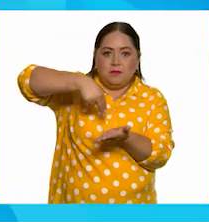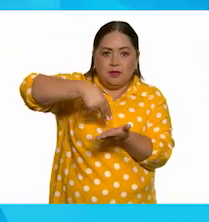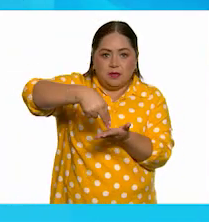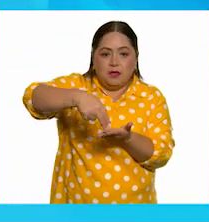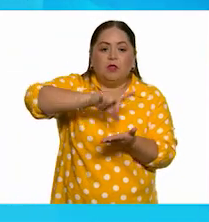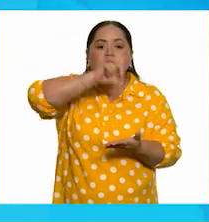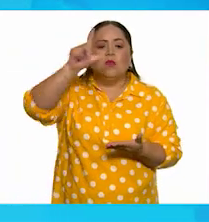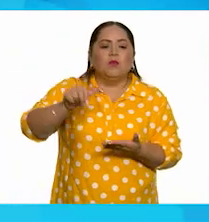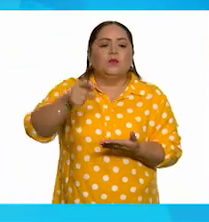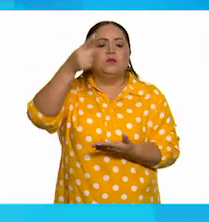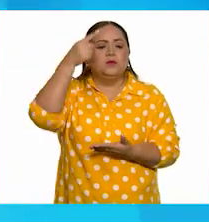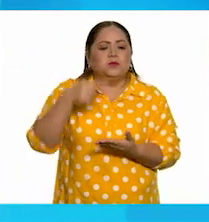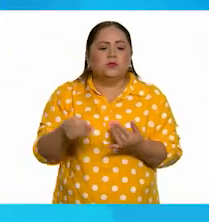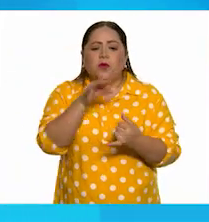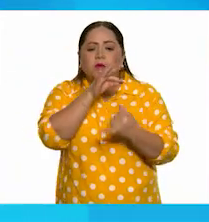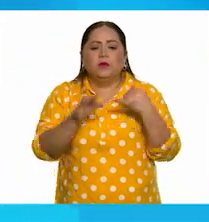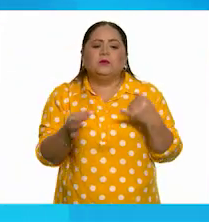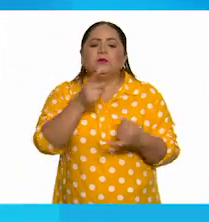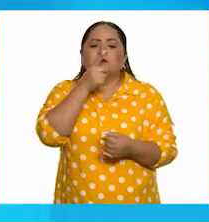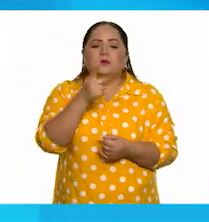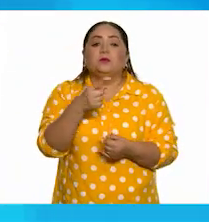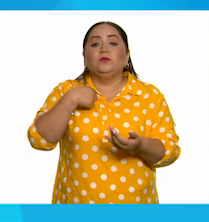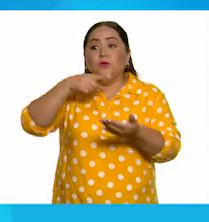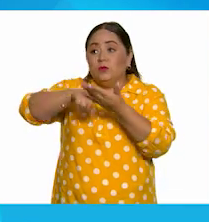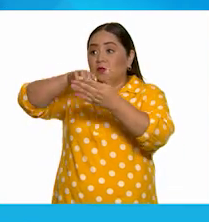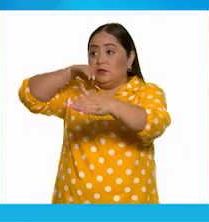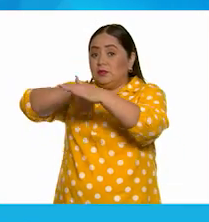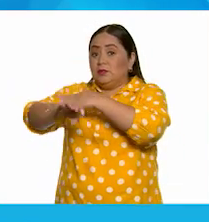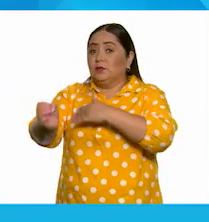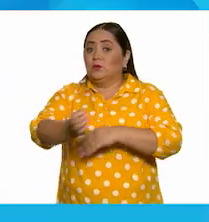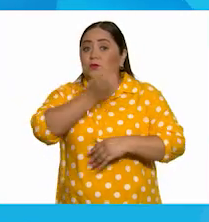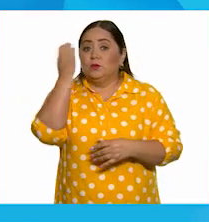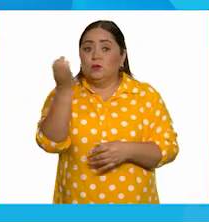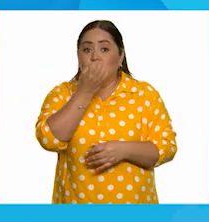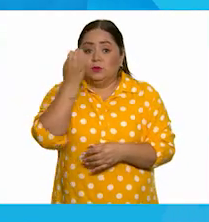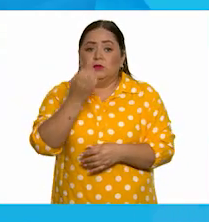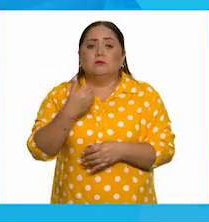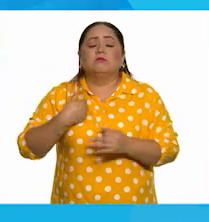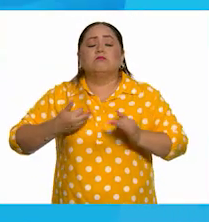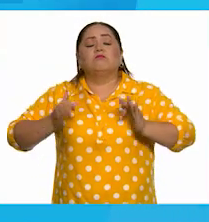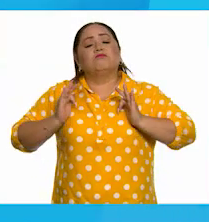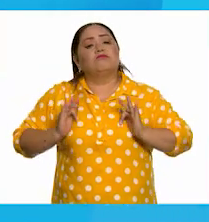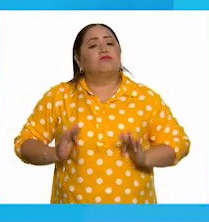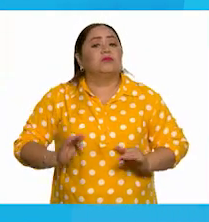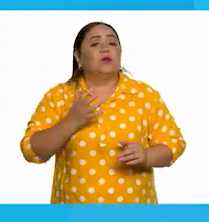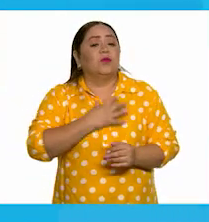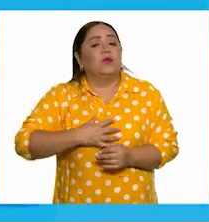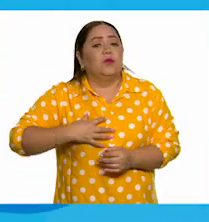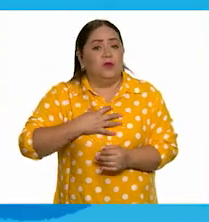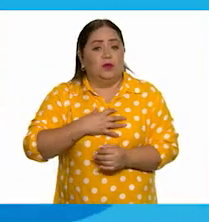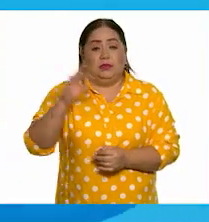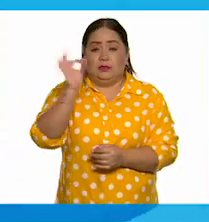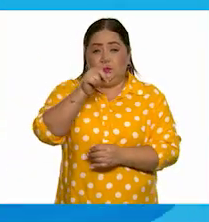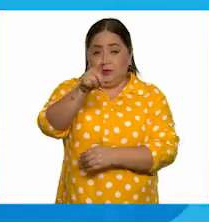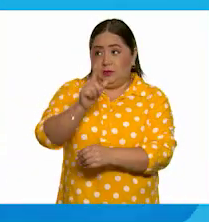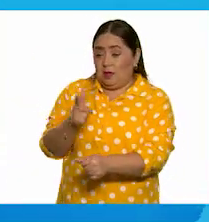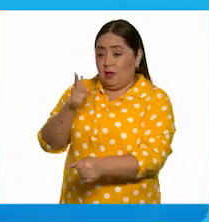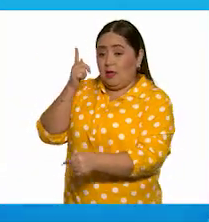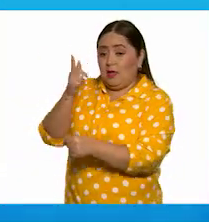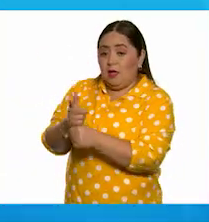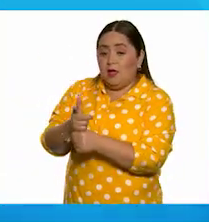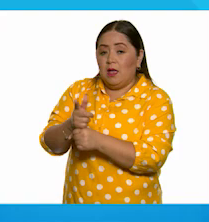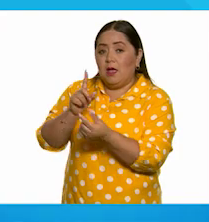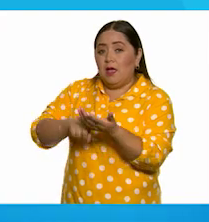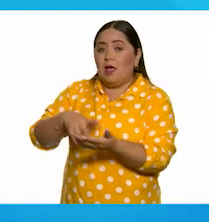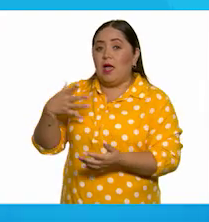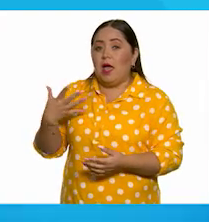Y luego, en el último párrafo, entré a la escuela y entré muy tranquilo y contento. Si tú te das cuenta, aquí hay